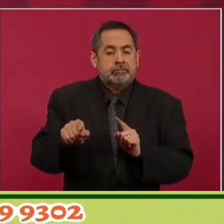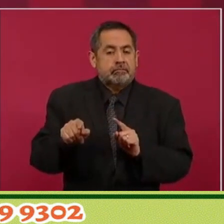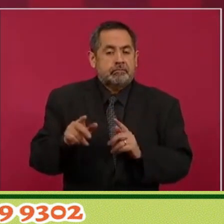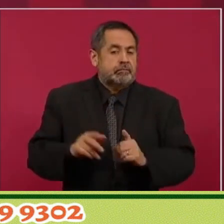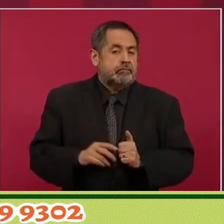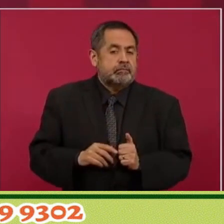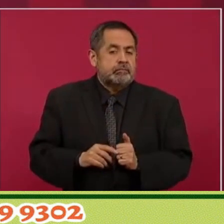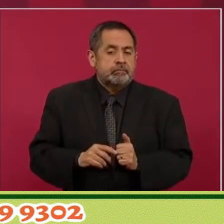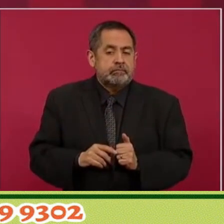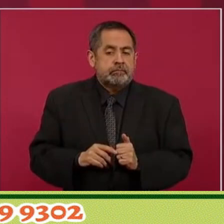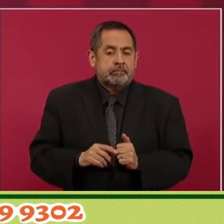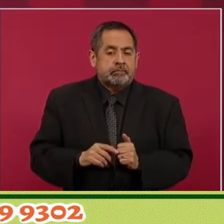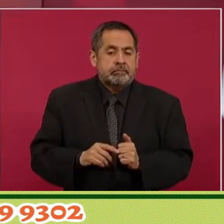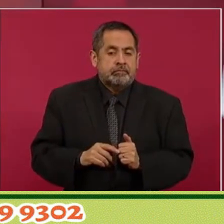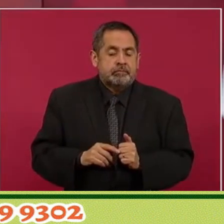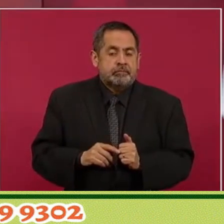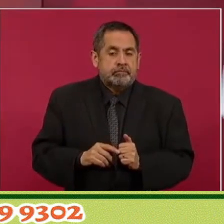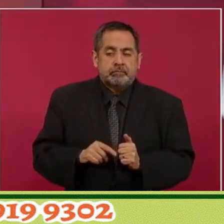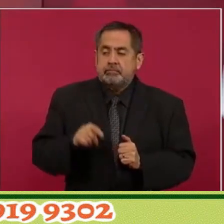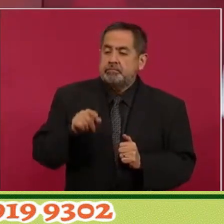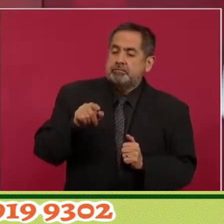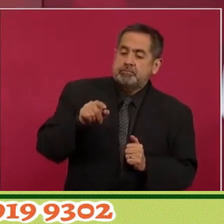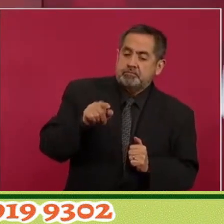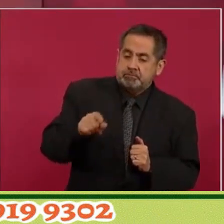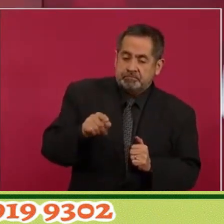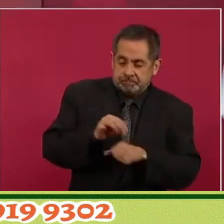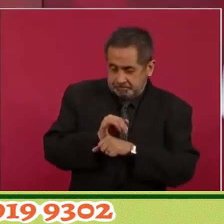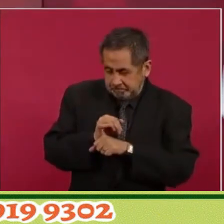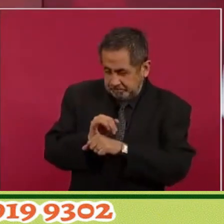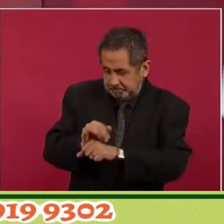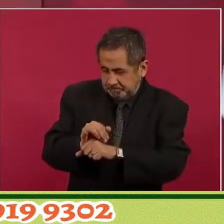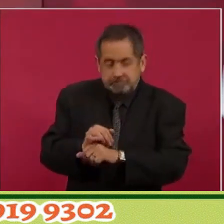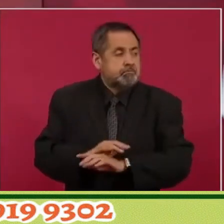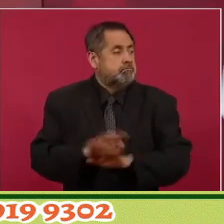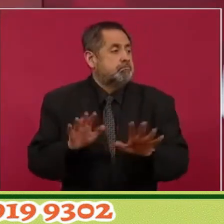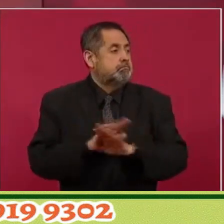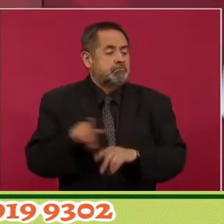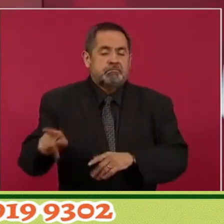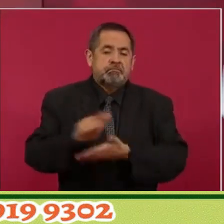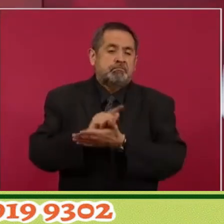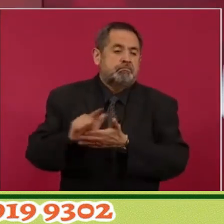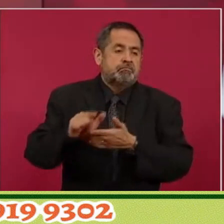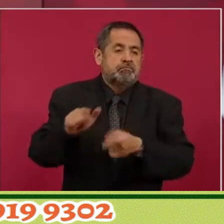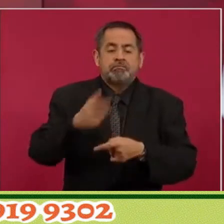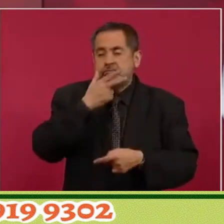había motivos para acusar al señor Moreira